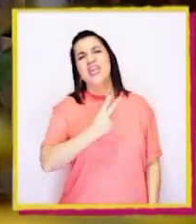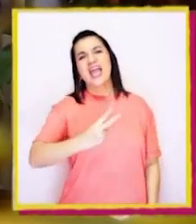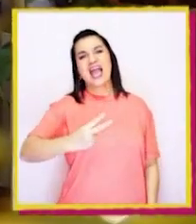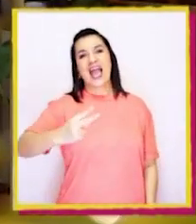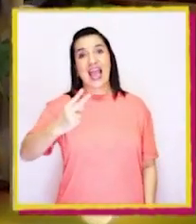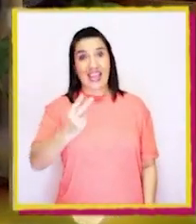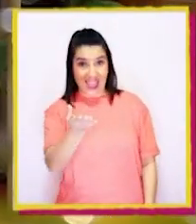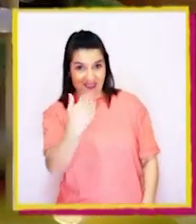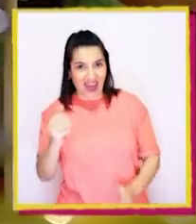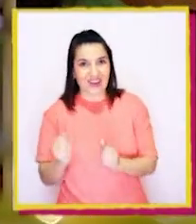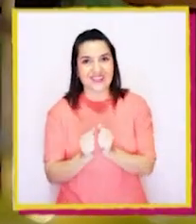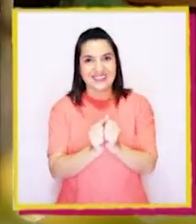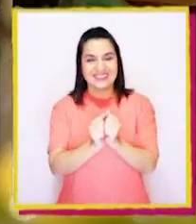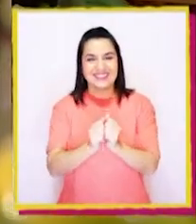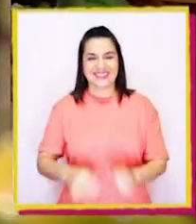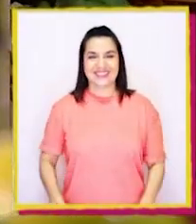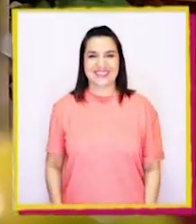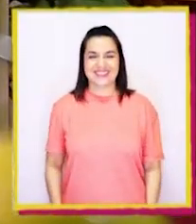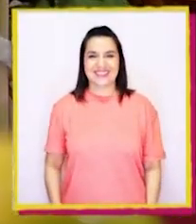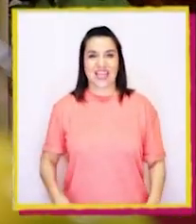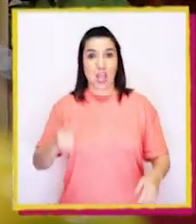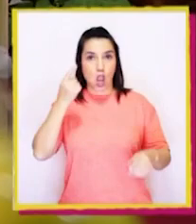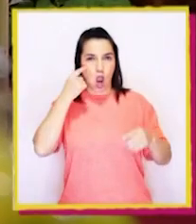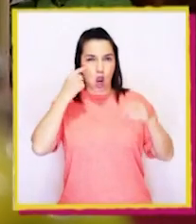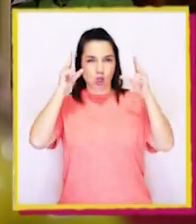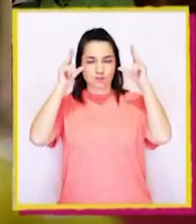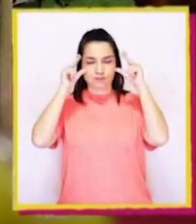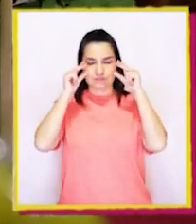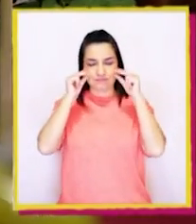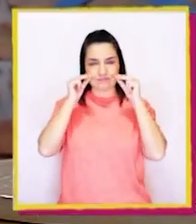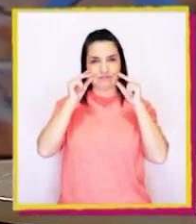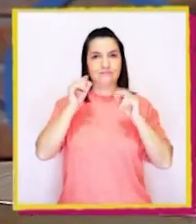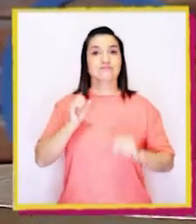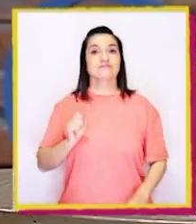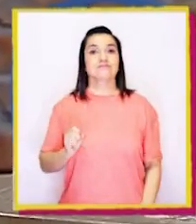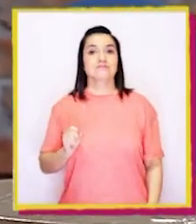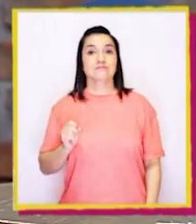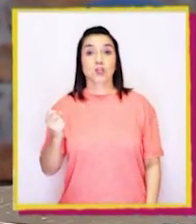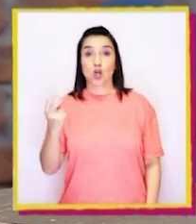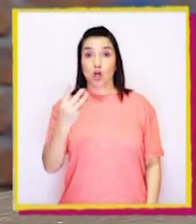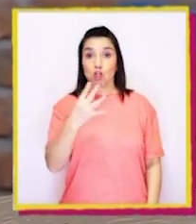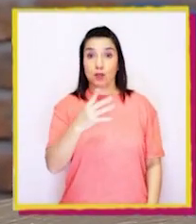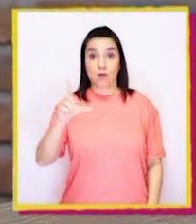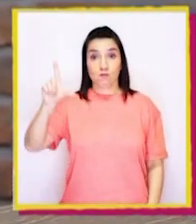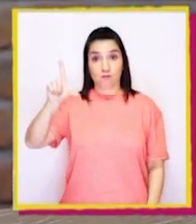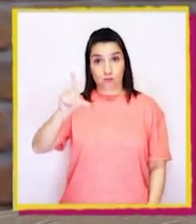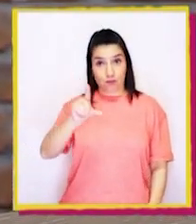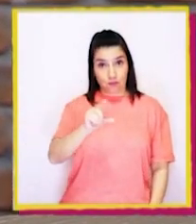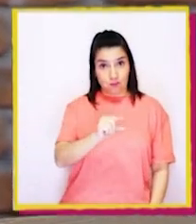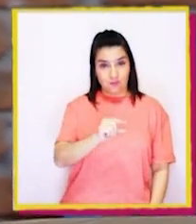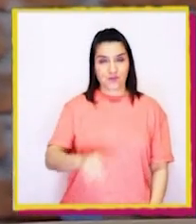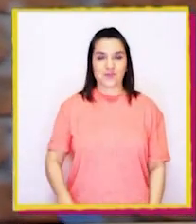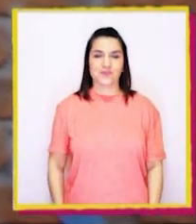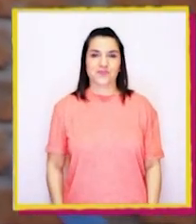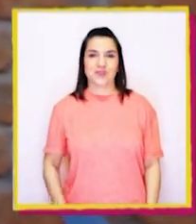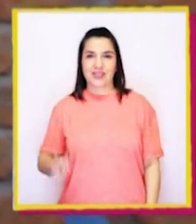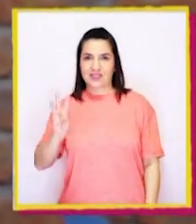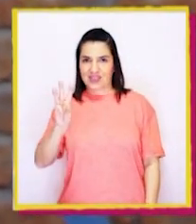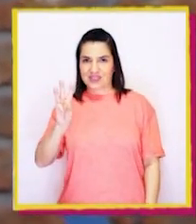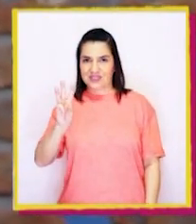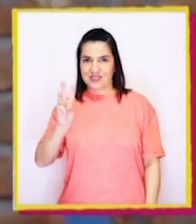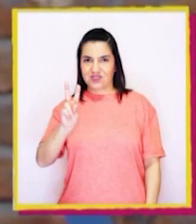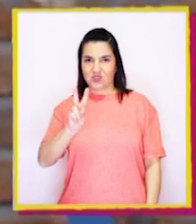viaje. ¡Hagámoslo juntos! Cierren sus ojos. Contemos de atrás hacia adelante.